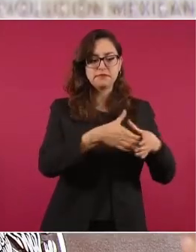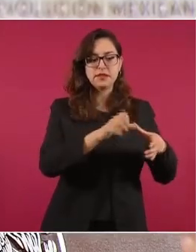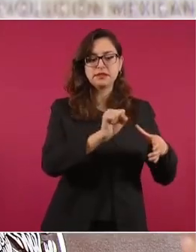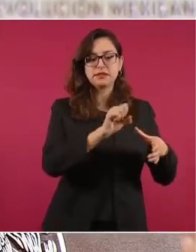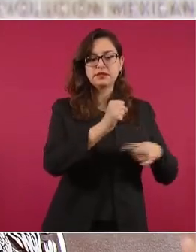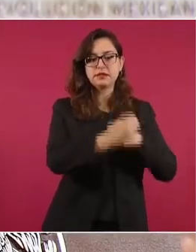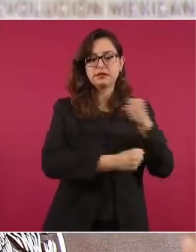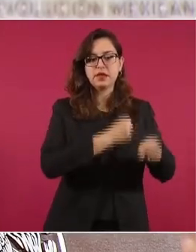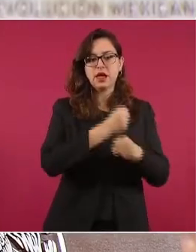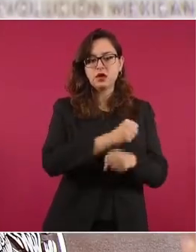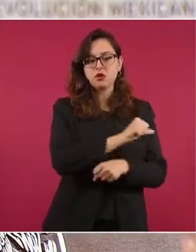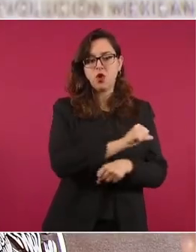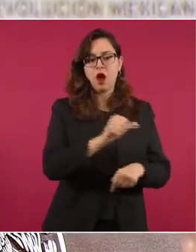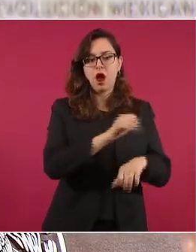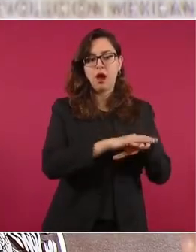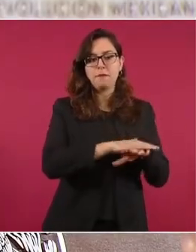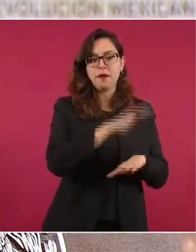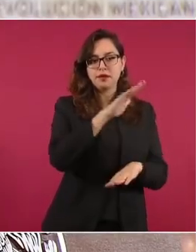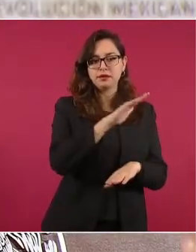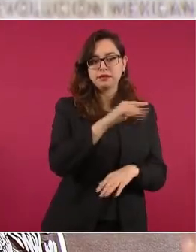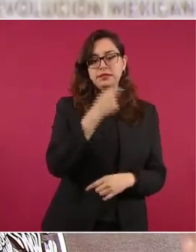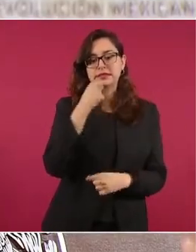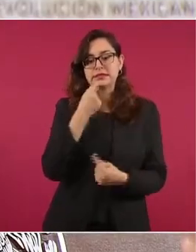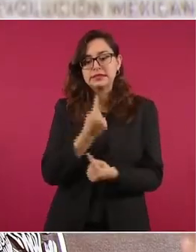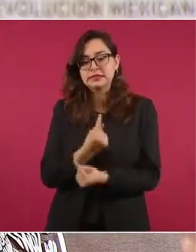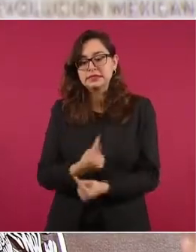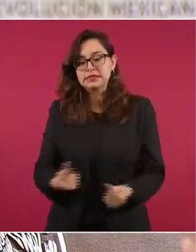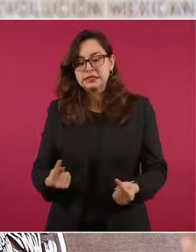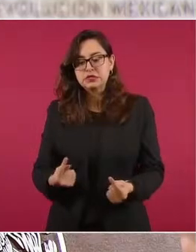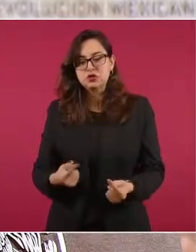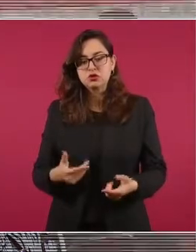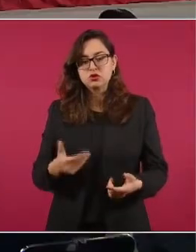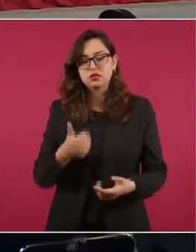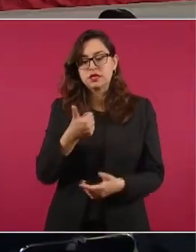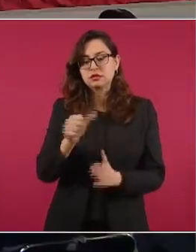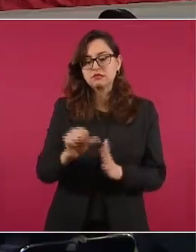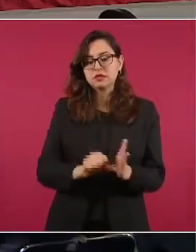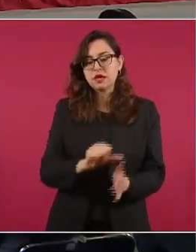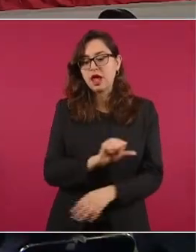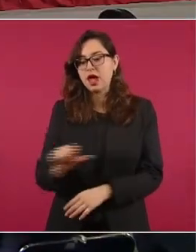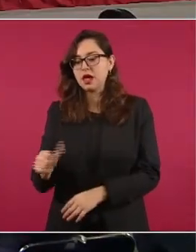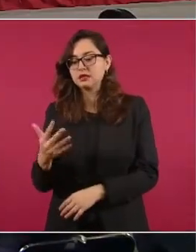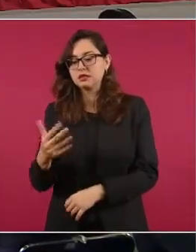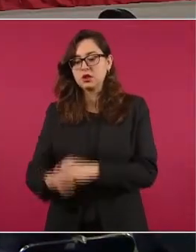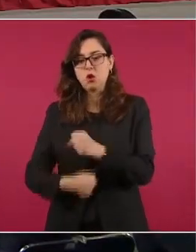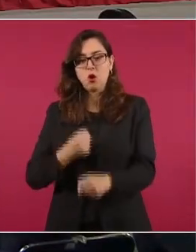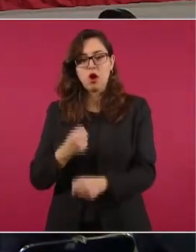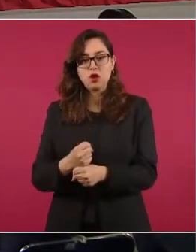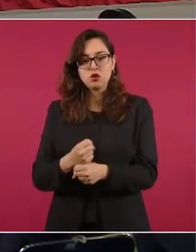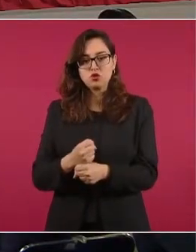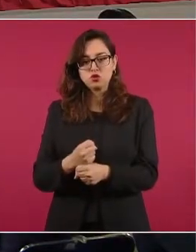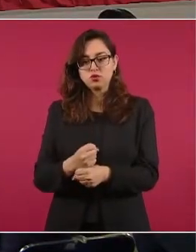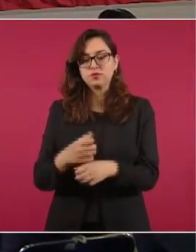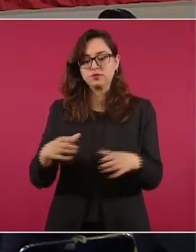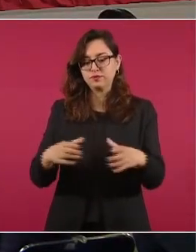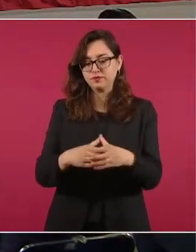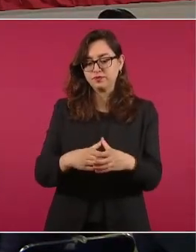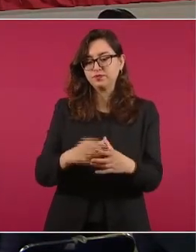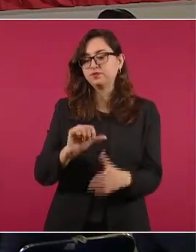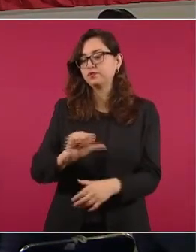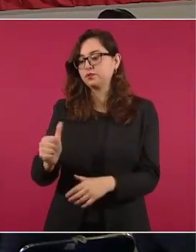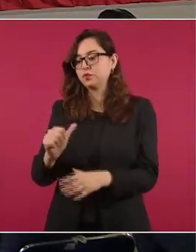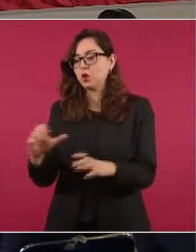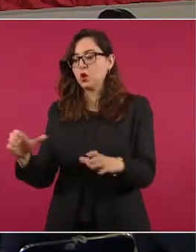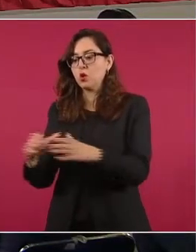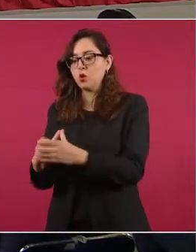niños de cinco años hasta, o de seis meses hasta cinco años de edad y también personas que tienen enfermedades crónicas,